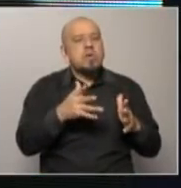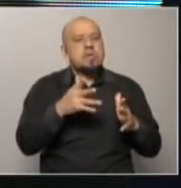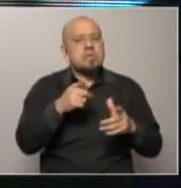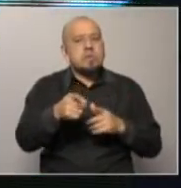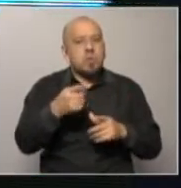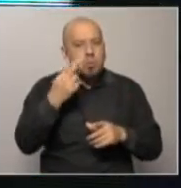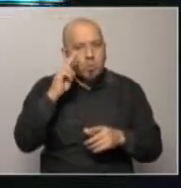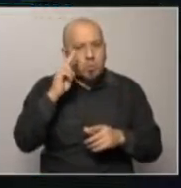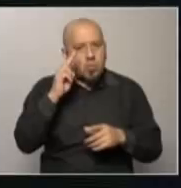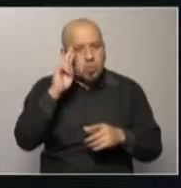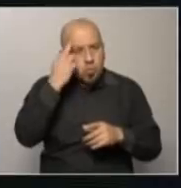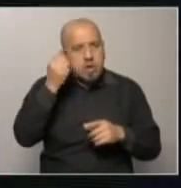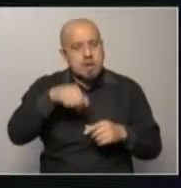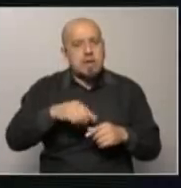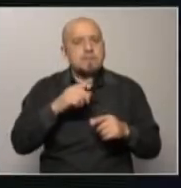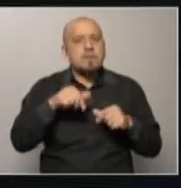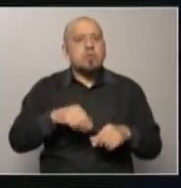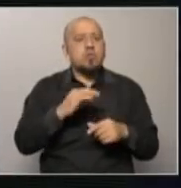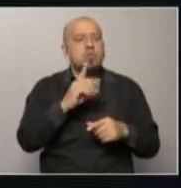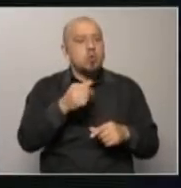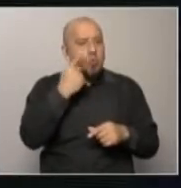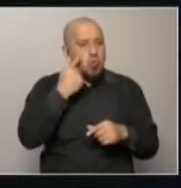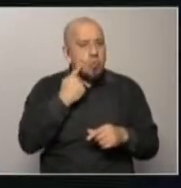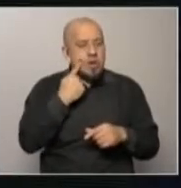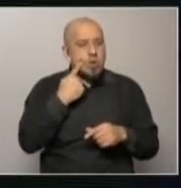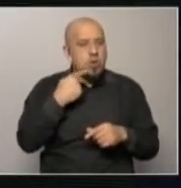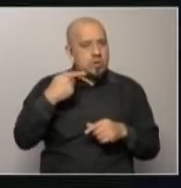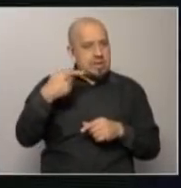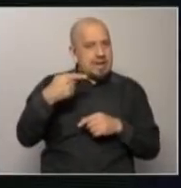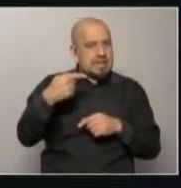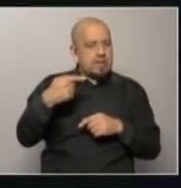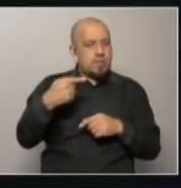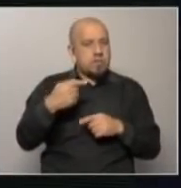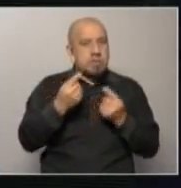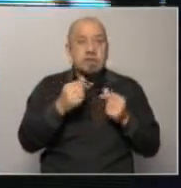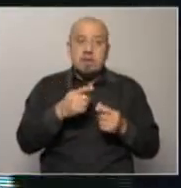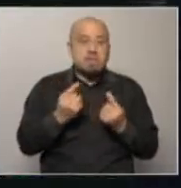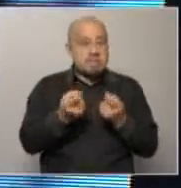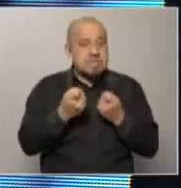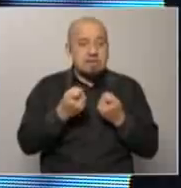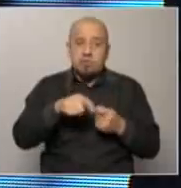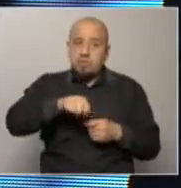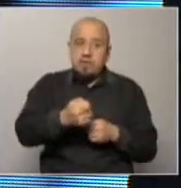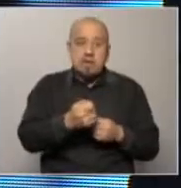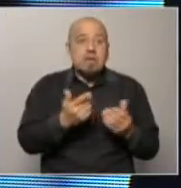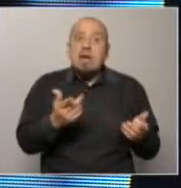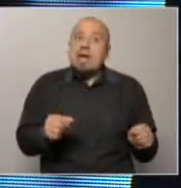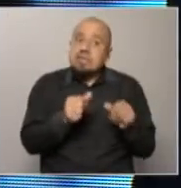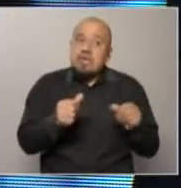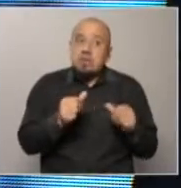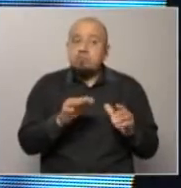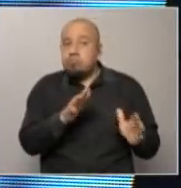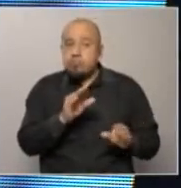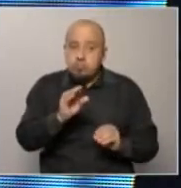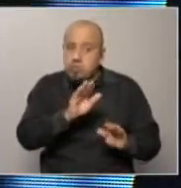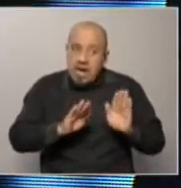que el punto en el que estaba Uruguay con su déficit fiscal absolutamente lo hacía que necesitábamos un ajuste brutal rápidamente para volver a